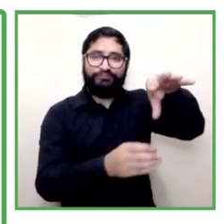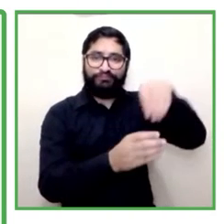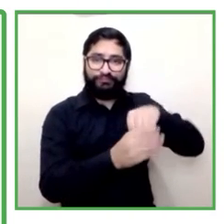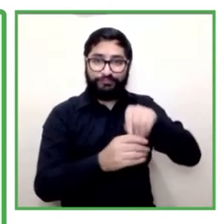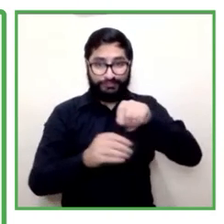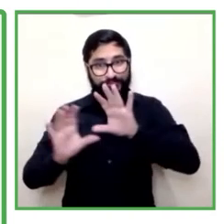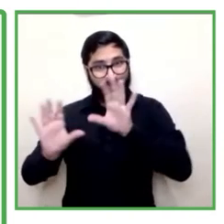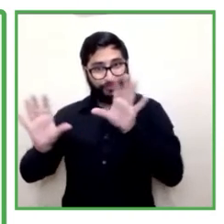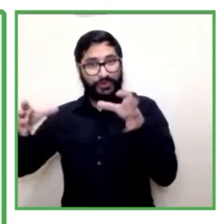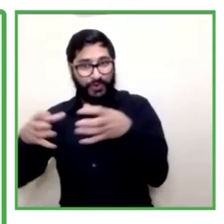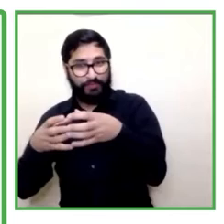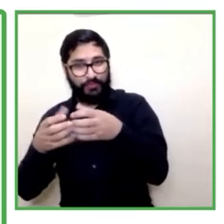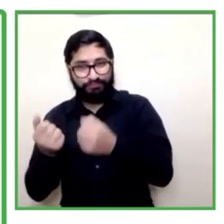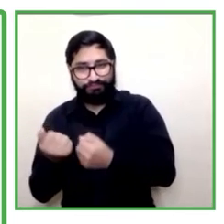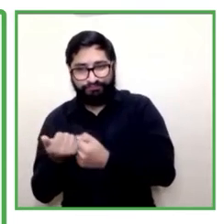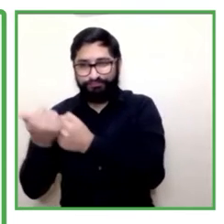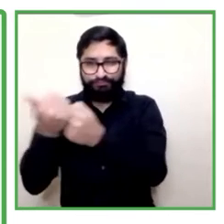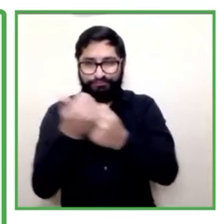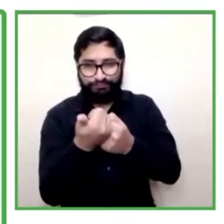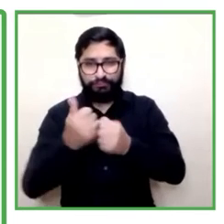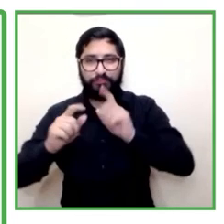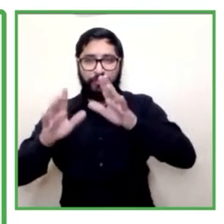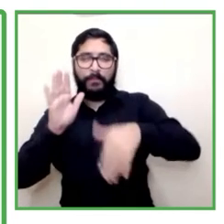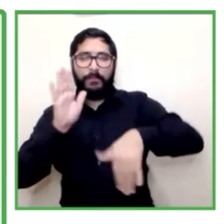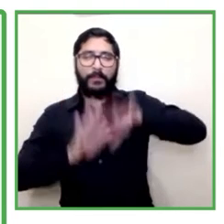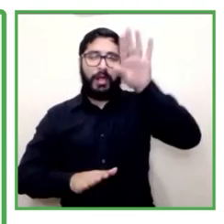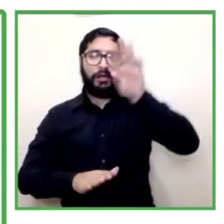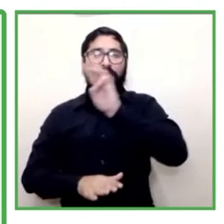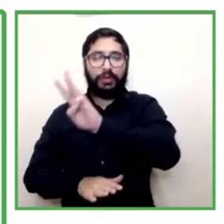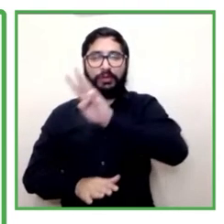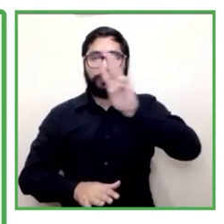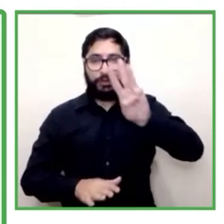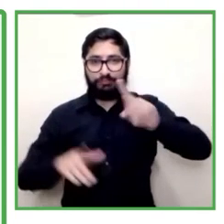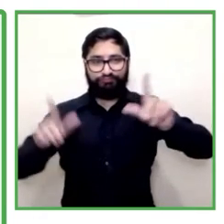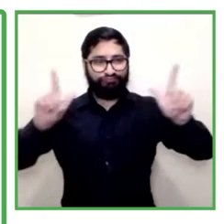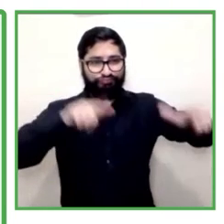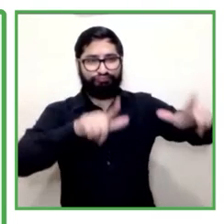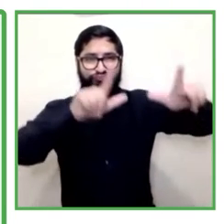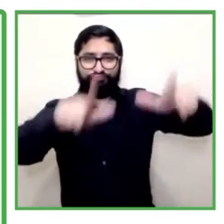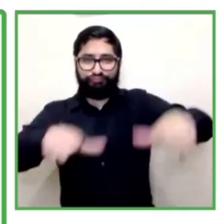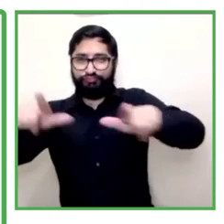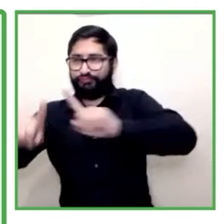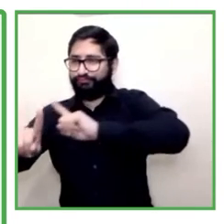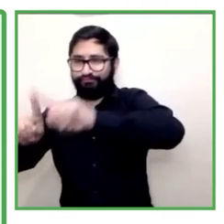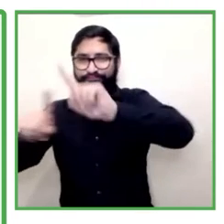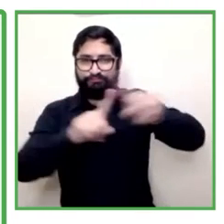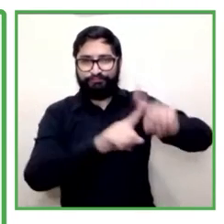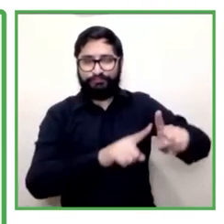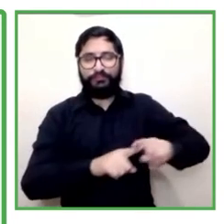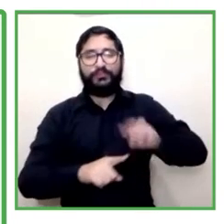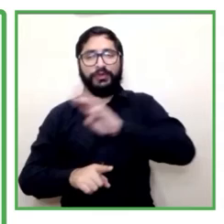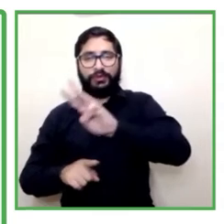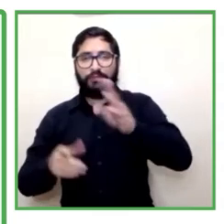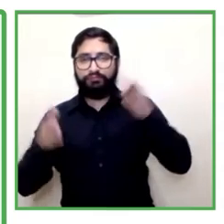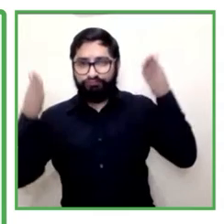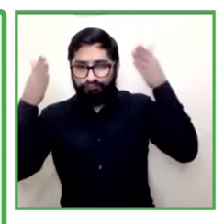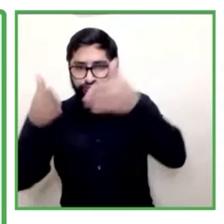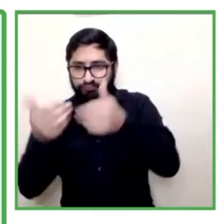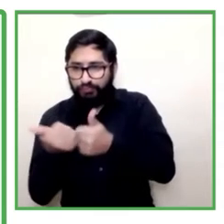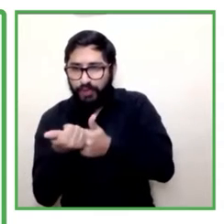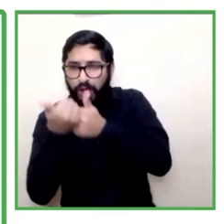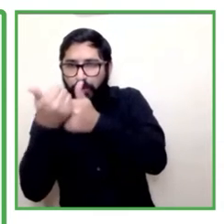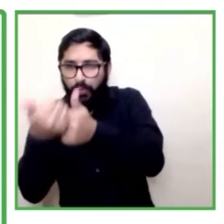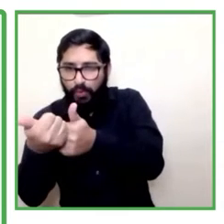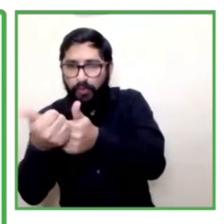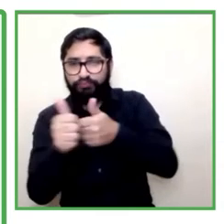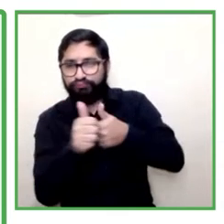oficinas de empleo y con orientadores profesionales ocupacionales que se encargan de brindar y asesorar a